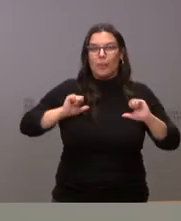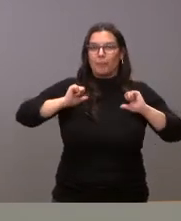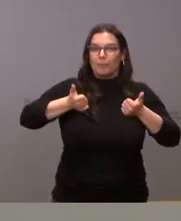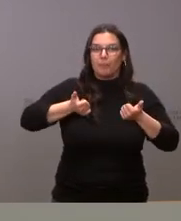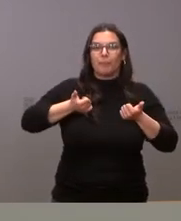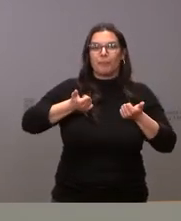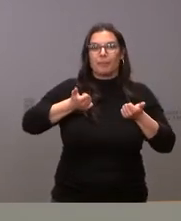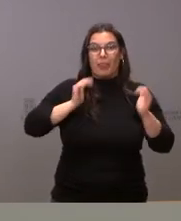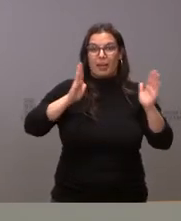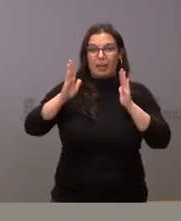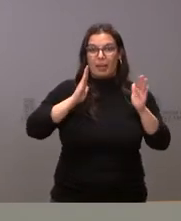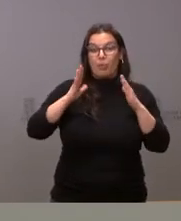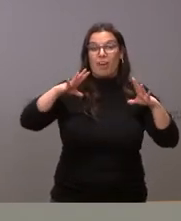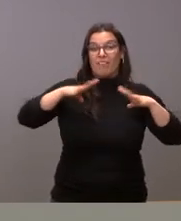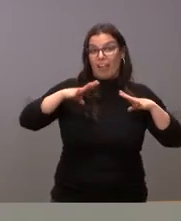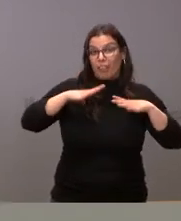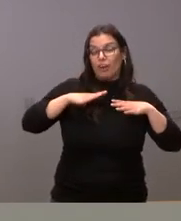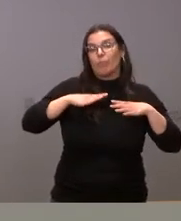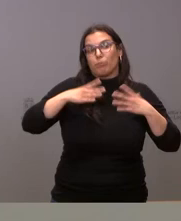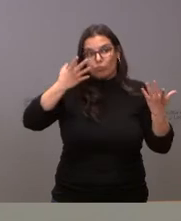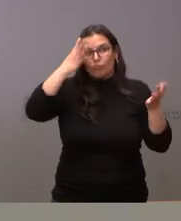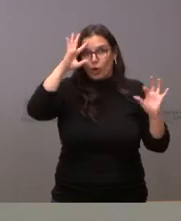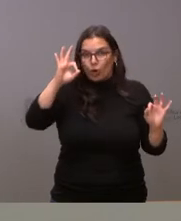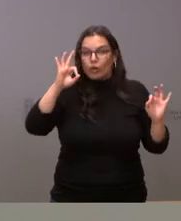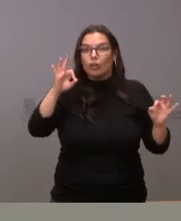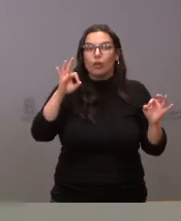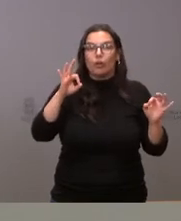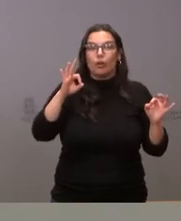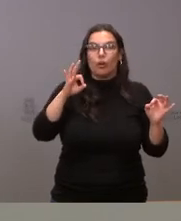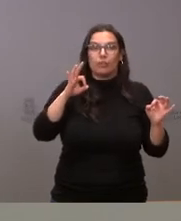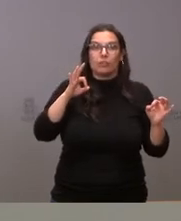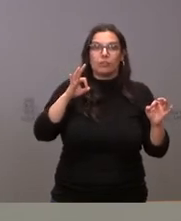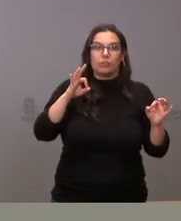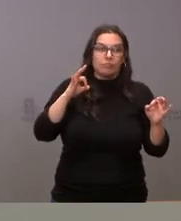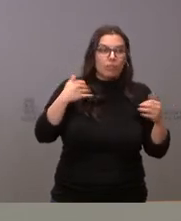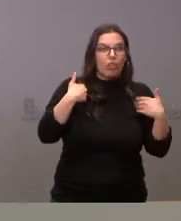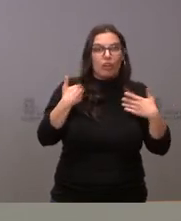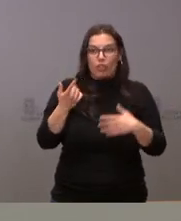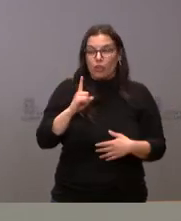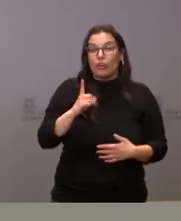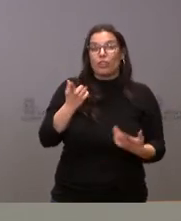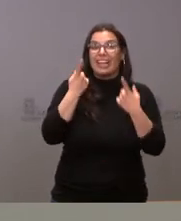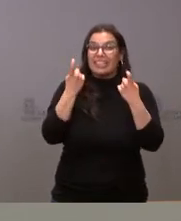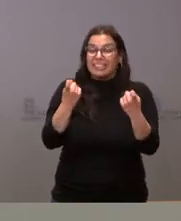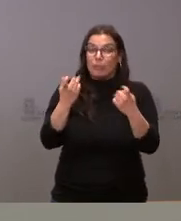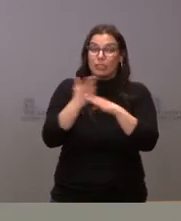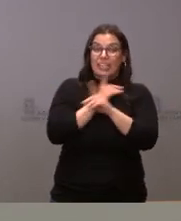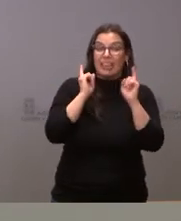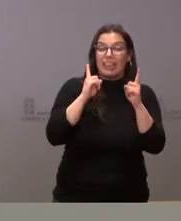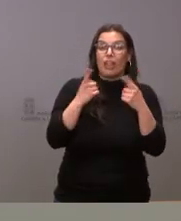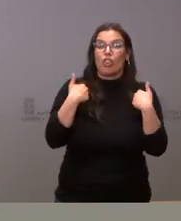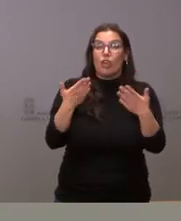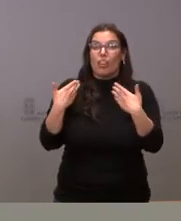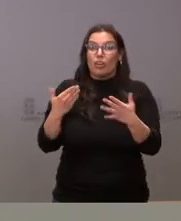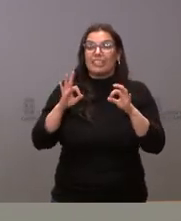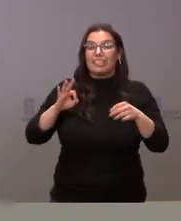por este periodo vacacional pues, lógicamente, no está en condiciones de proceder a las donaciones y necesitamos especialmente donaciones de